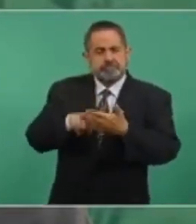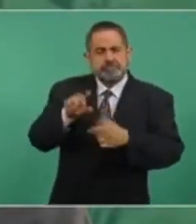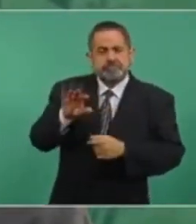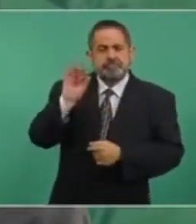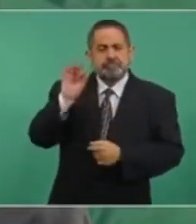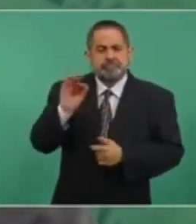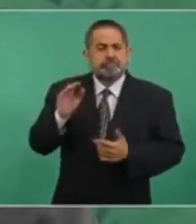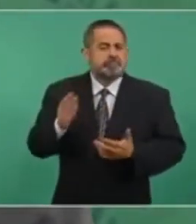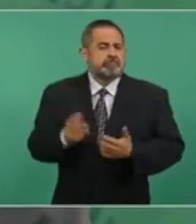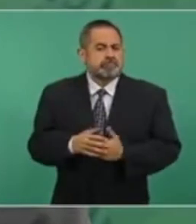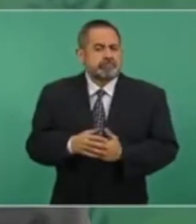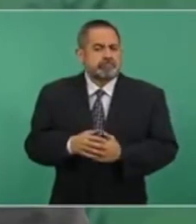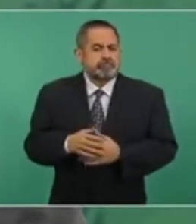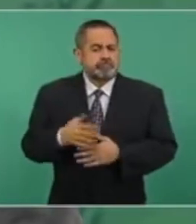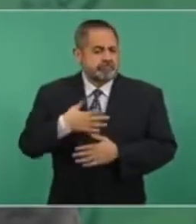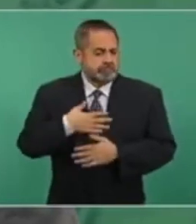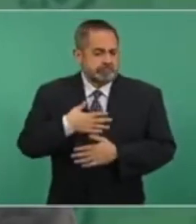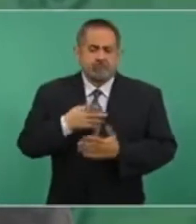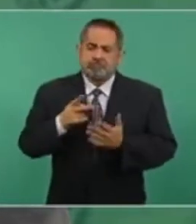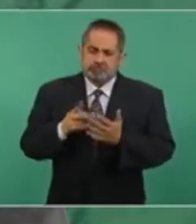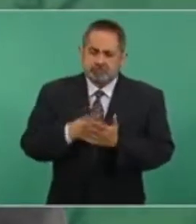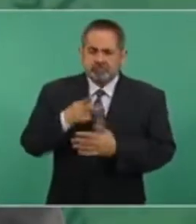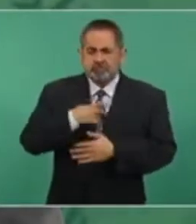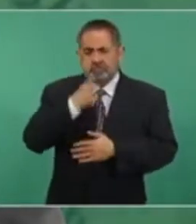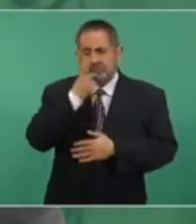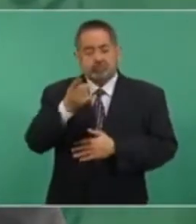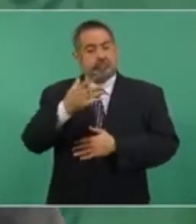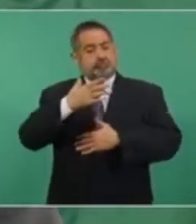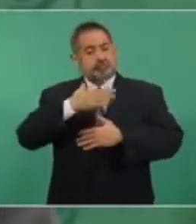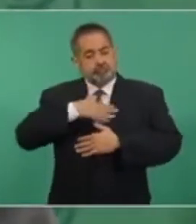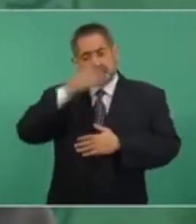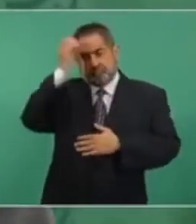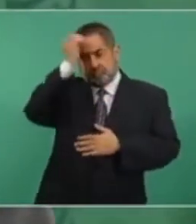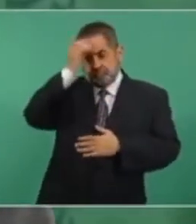pues yo repito que, en mi opinión,